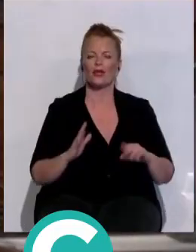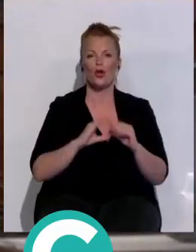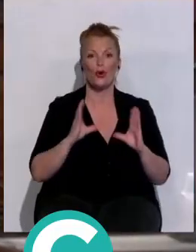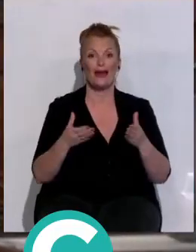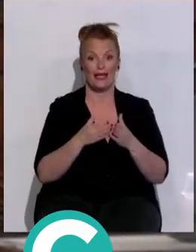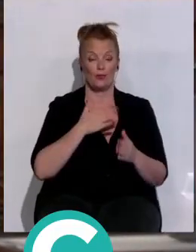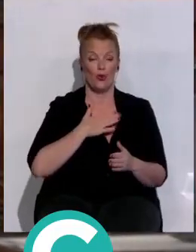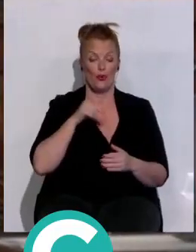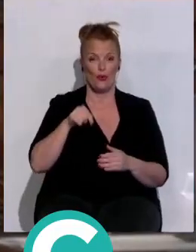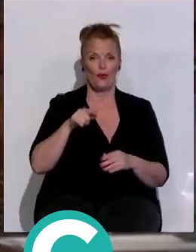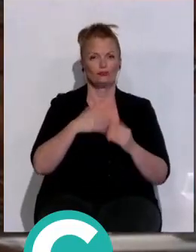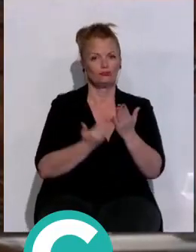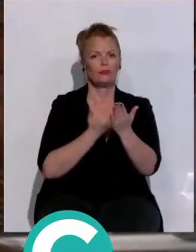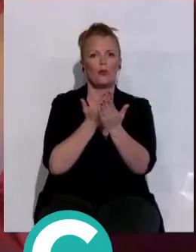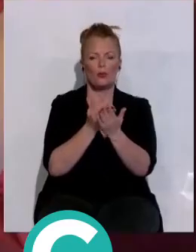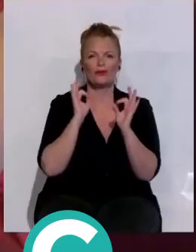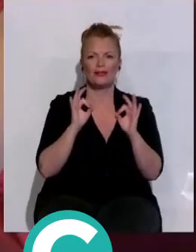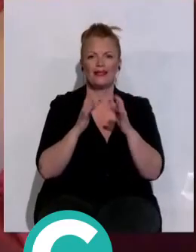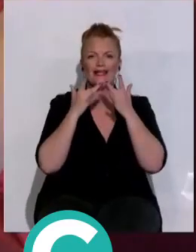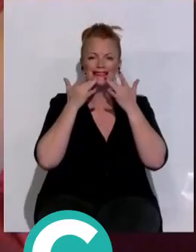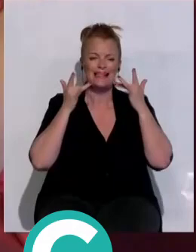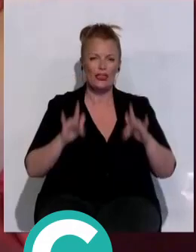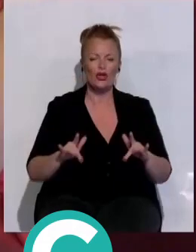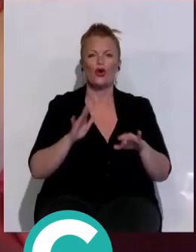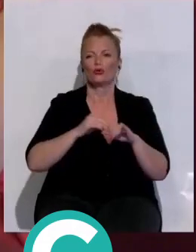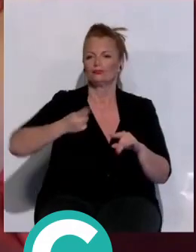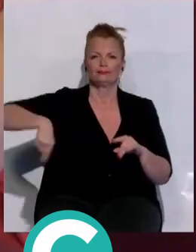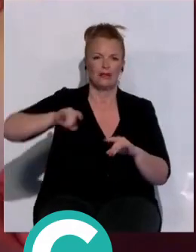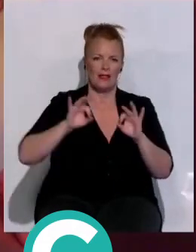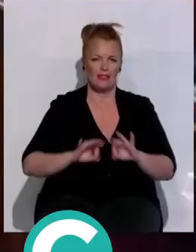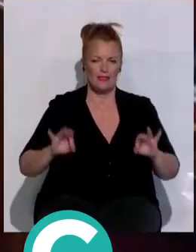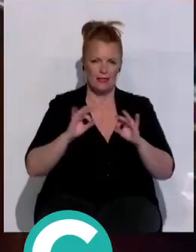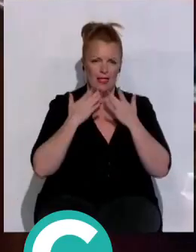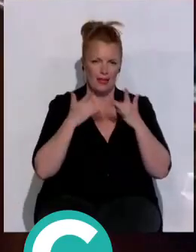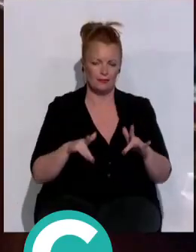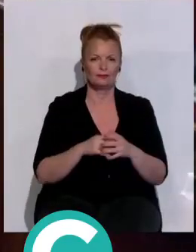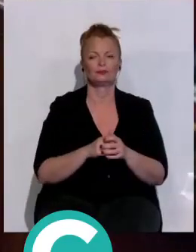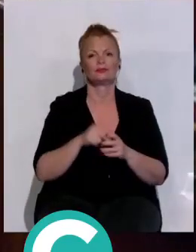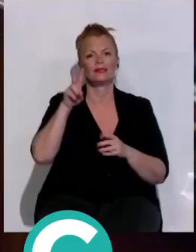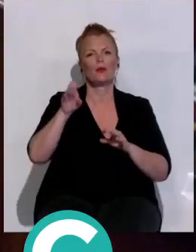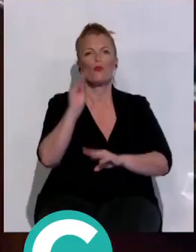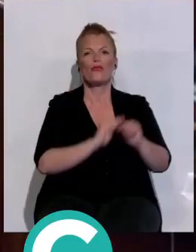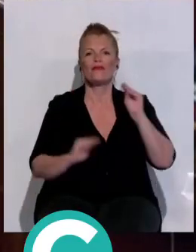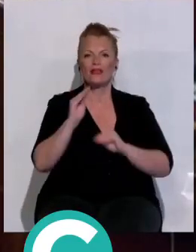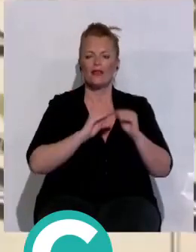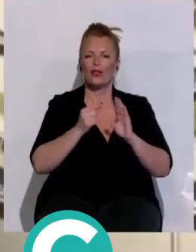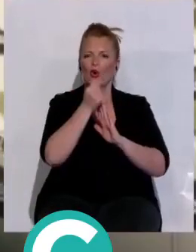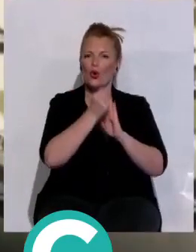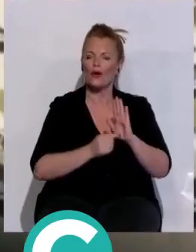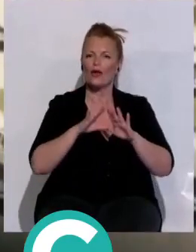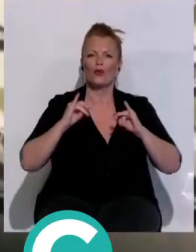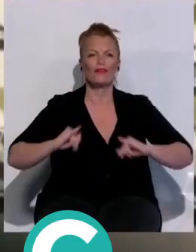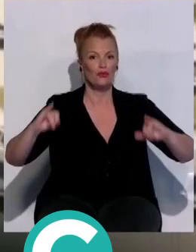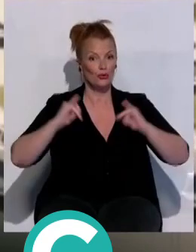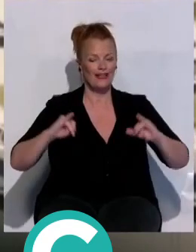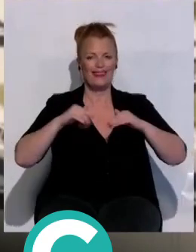gobierno ha sacado adelante su propuesta con la abstención del resto del arco plenario. Por último, en cuanto a la modificación de la ordenanza de uso y disfrute de